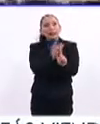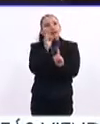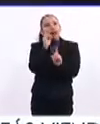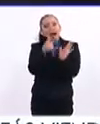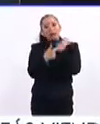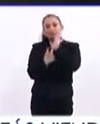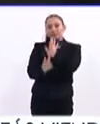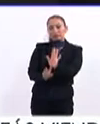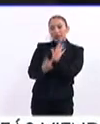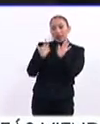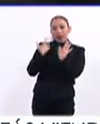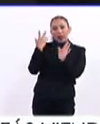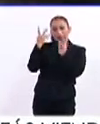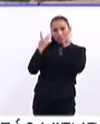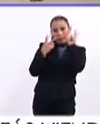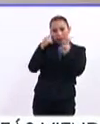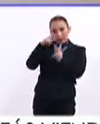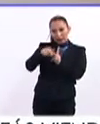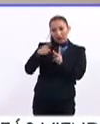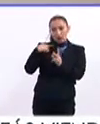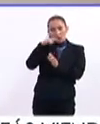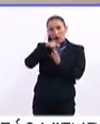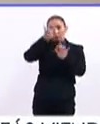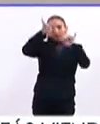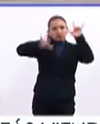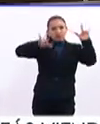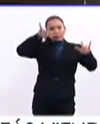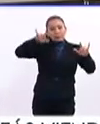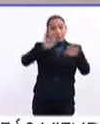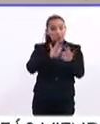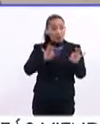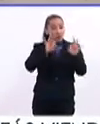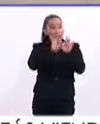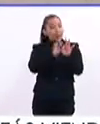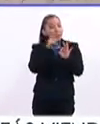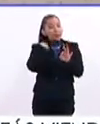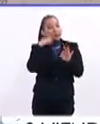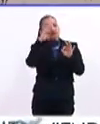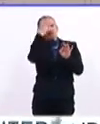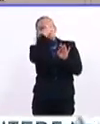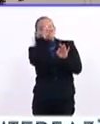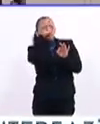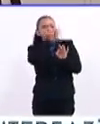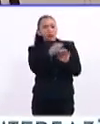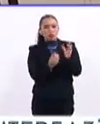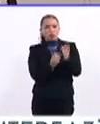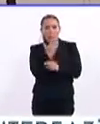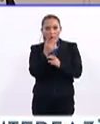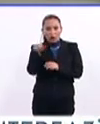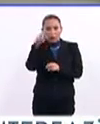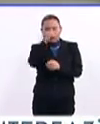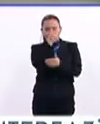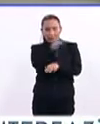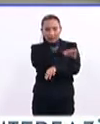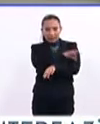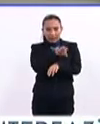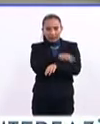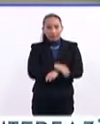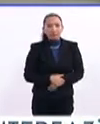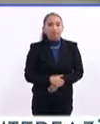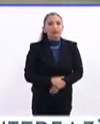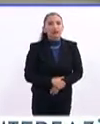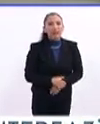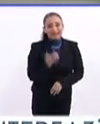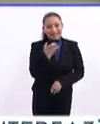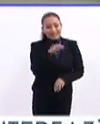presentar, en visitantes de esta magna exhibición, la importancia de la estética contemporánea en el diseño. El diseño